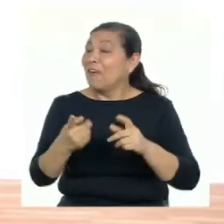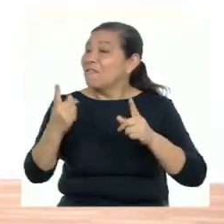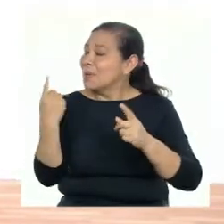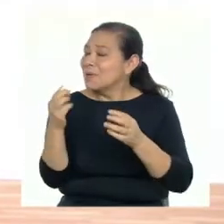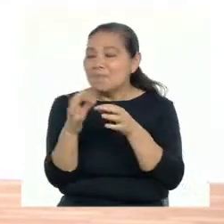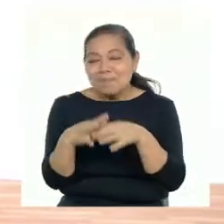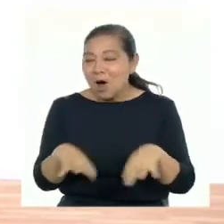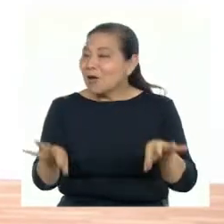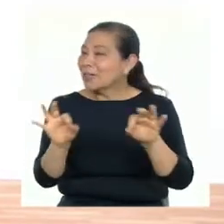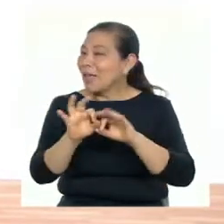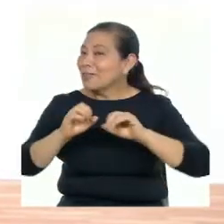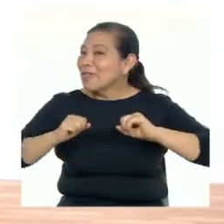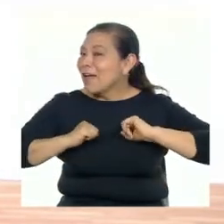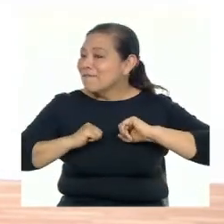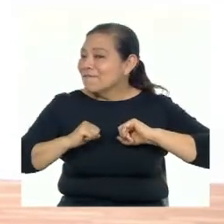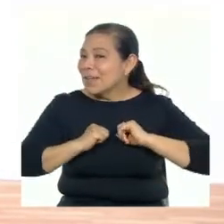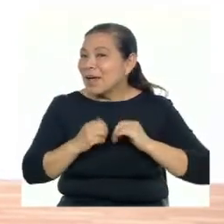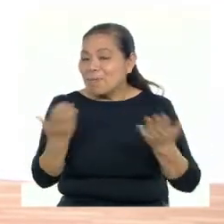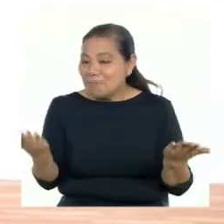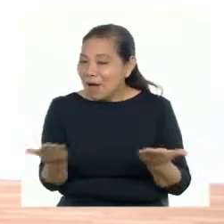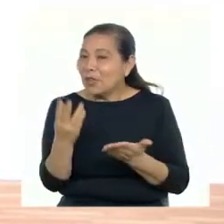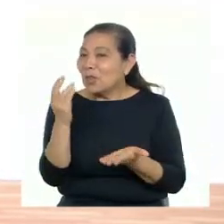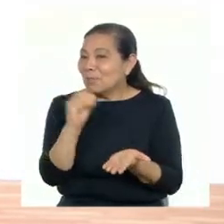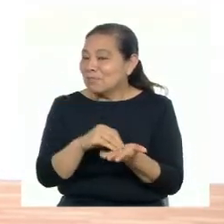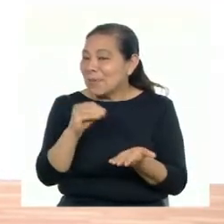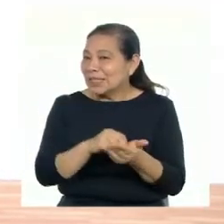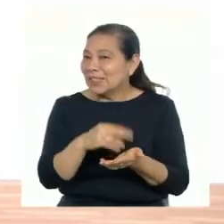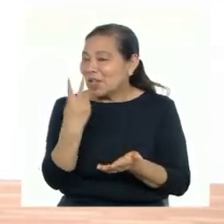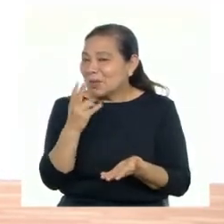física. ¡Bien! Arriba. Dos más.